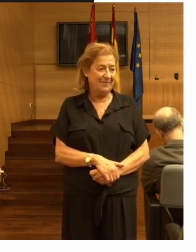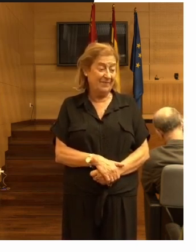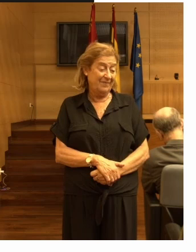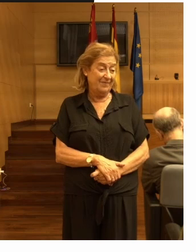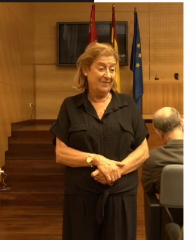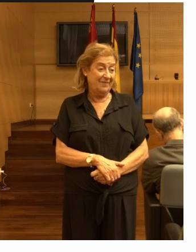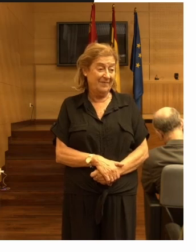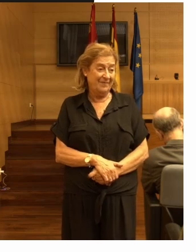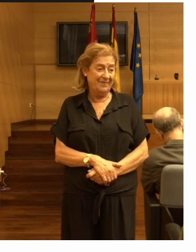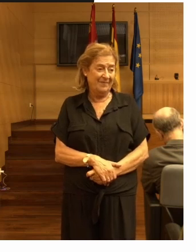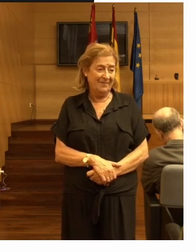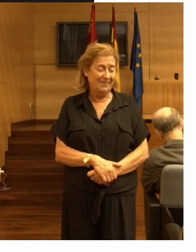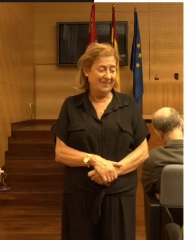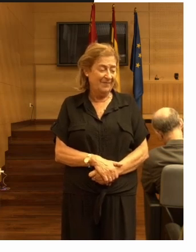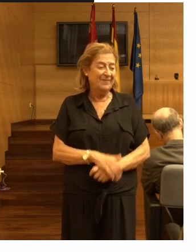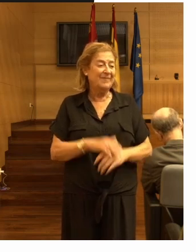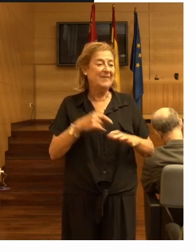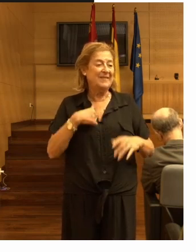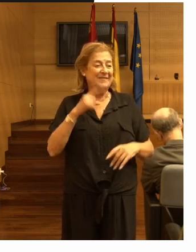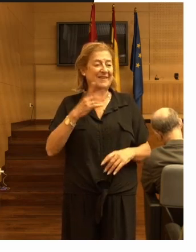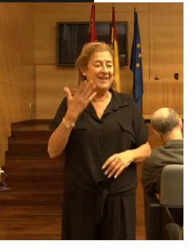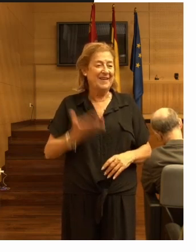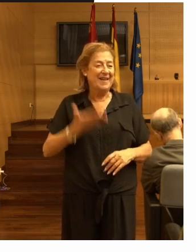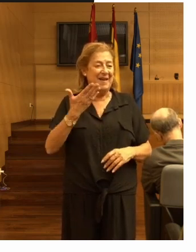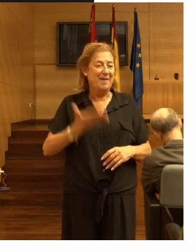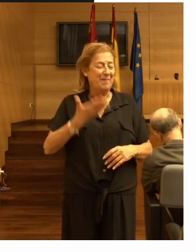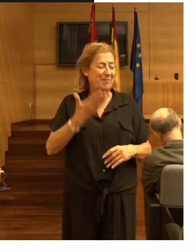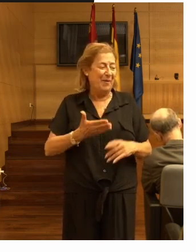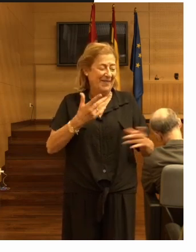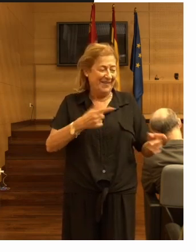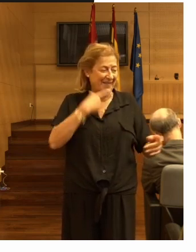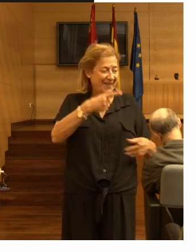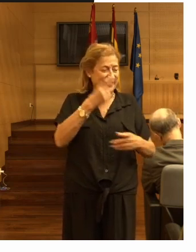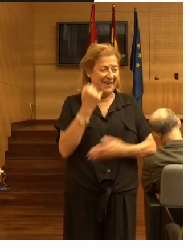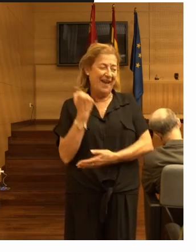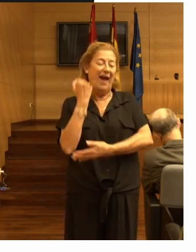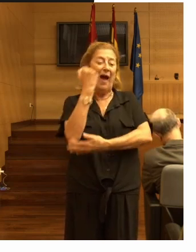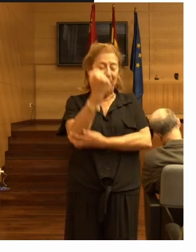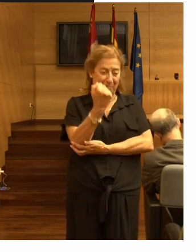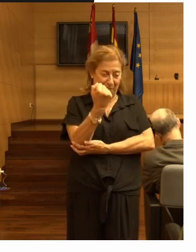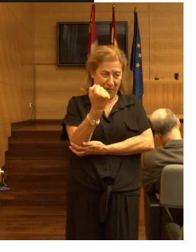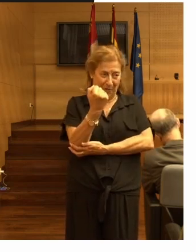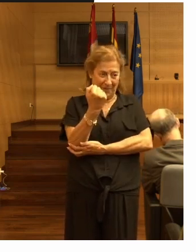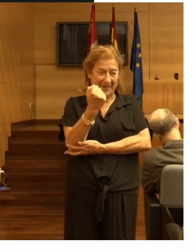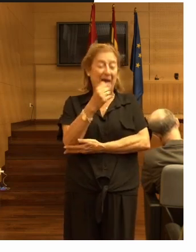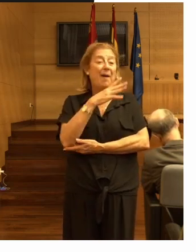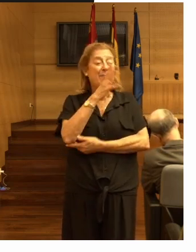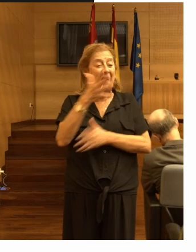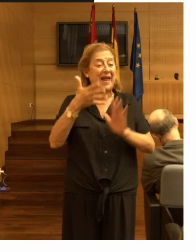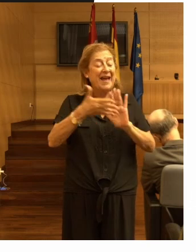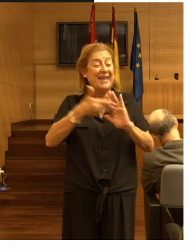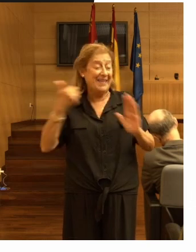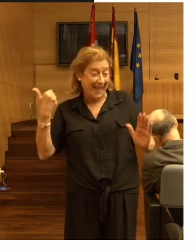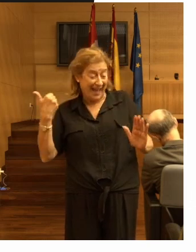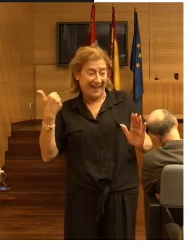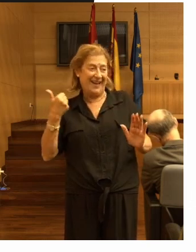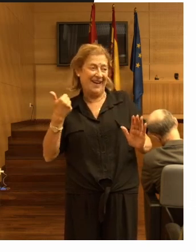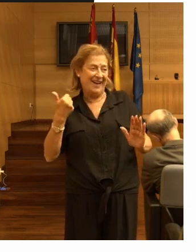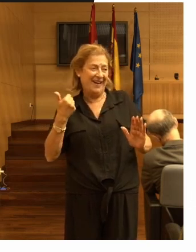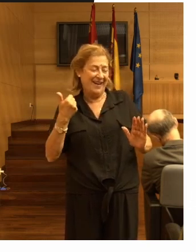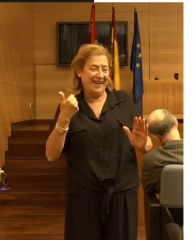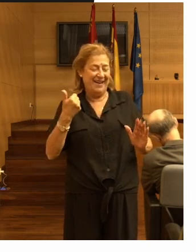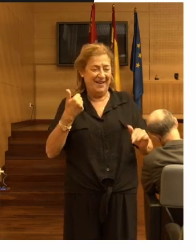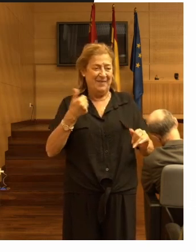entonces es importante contar con ese con ese apoyo para quitar las las